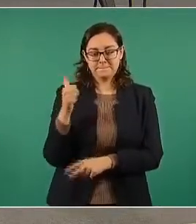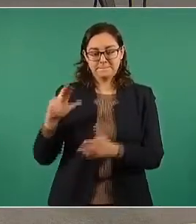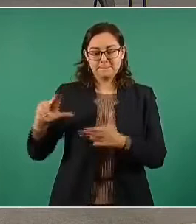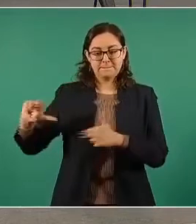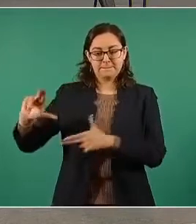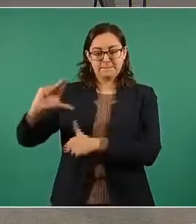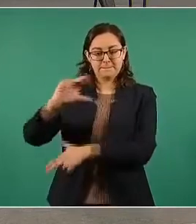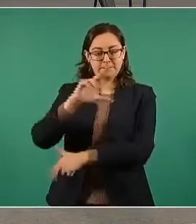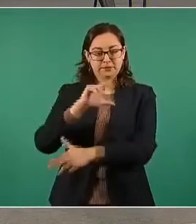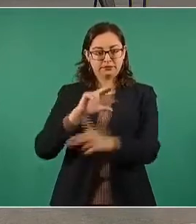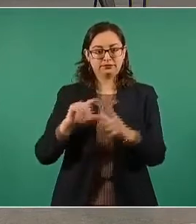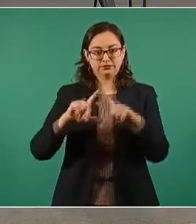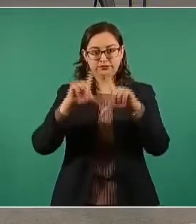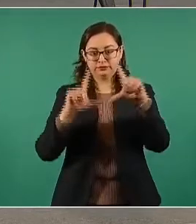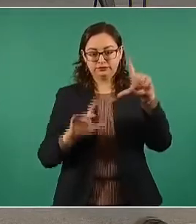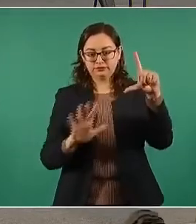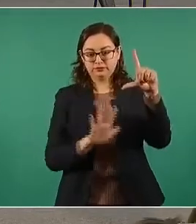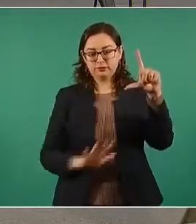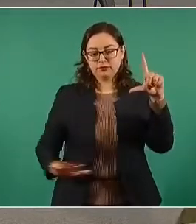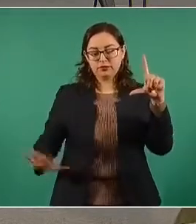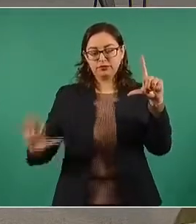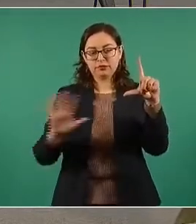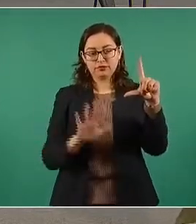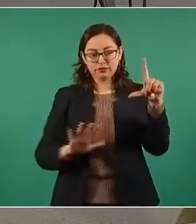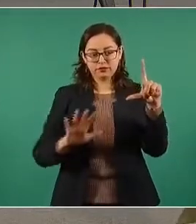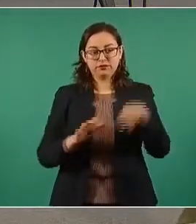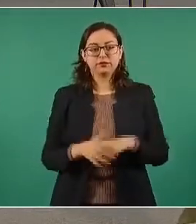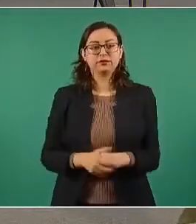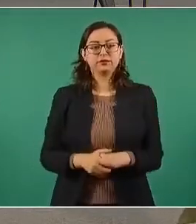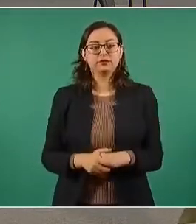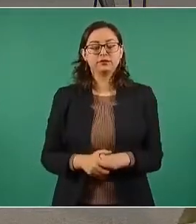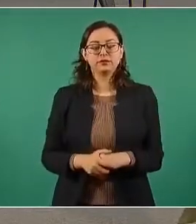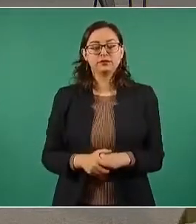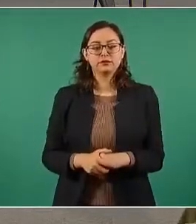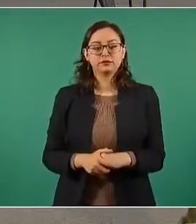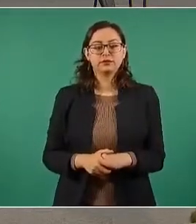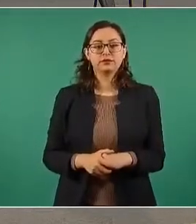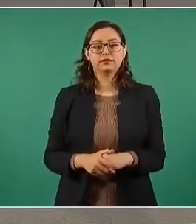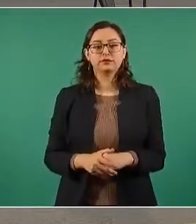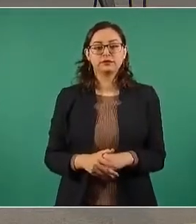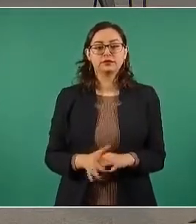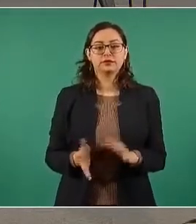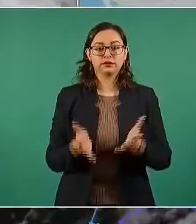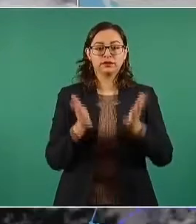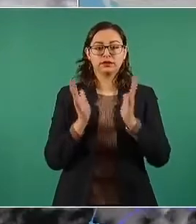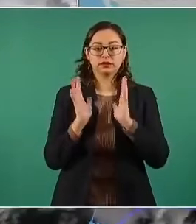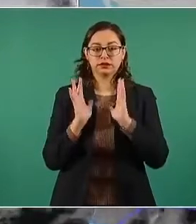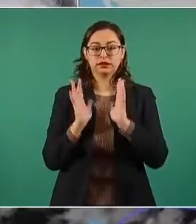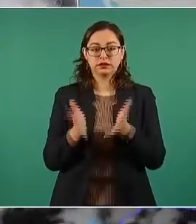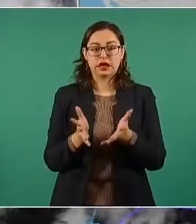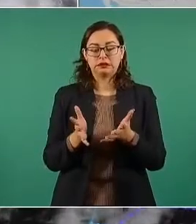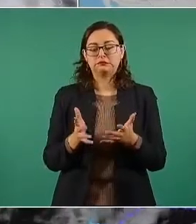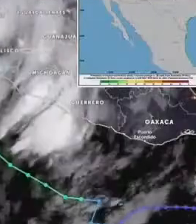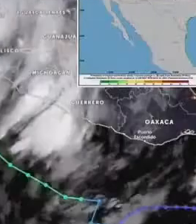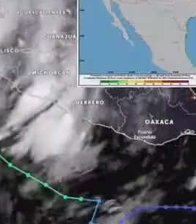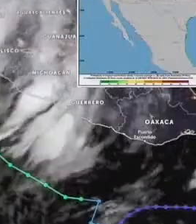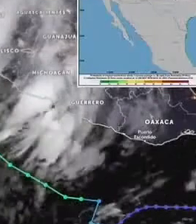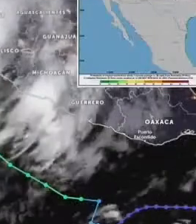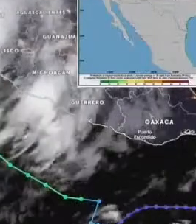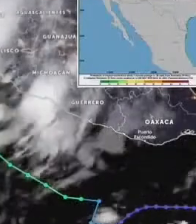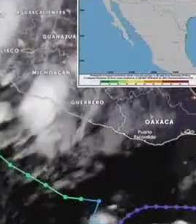Océano Pacífico. Este huracán tocó a seis estados,